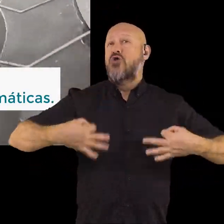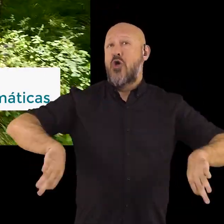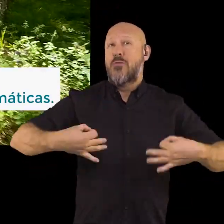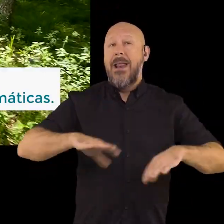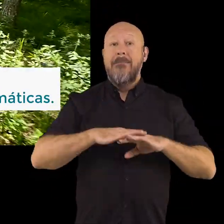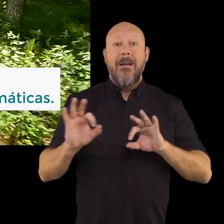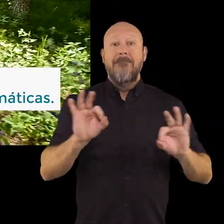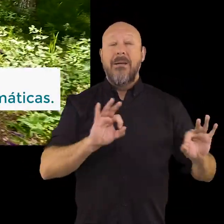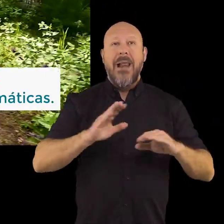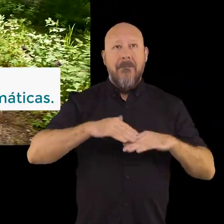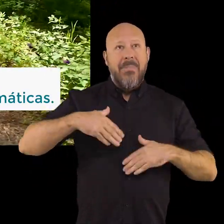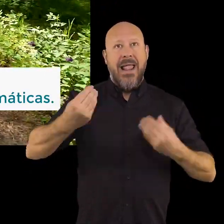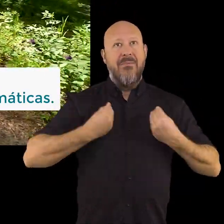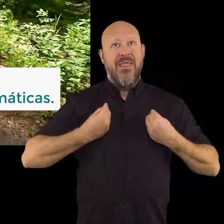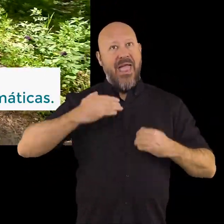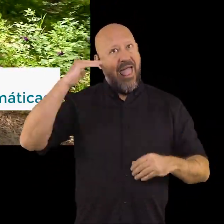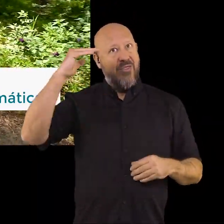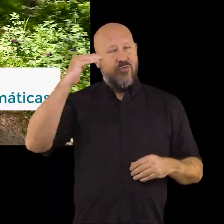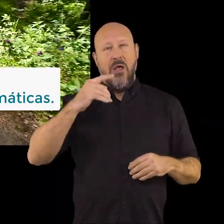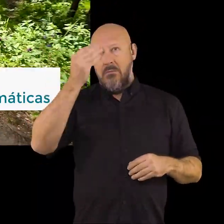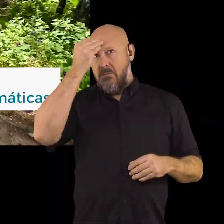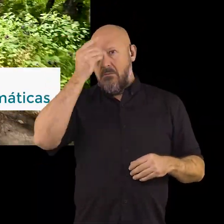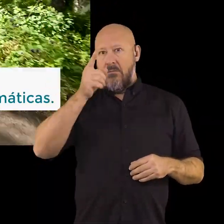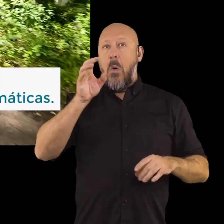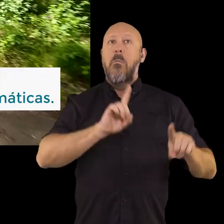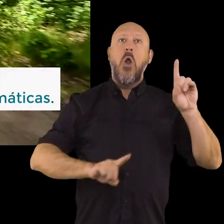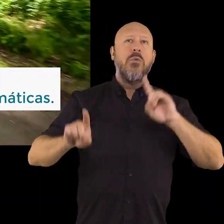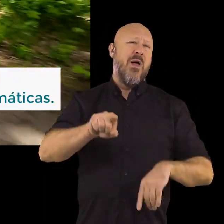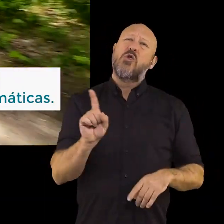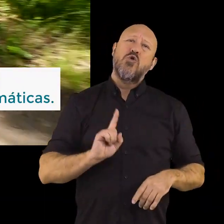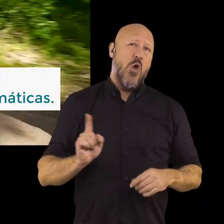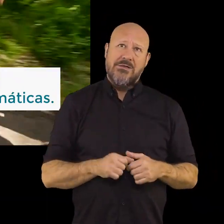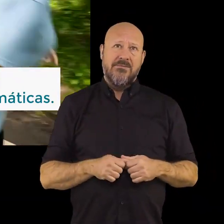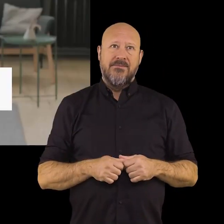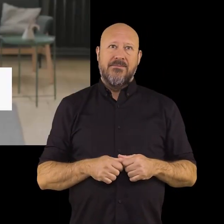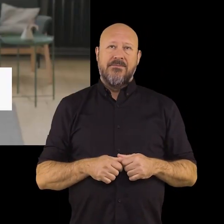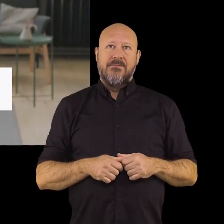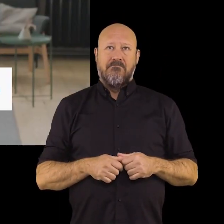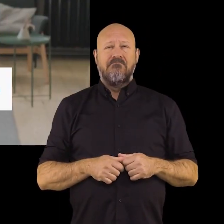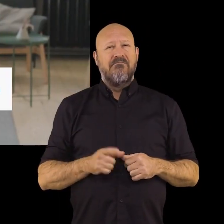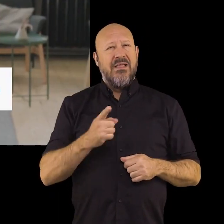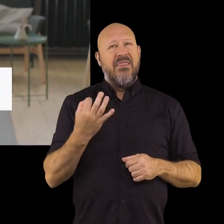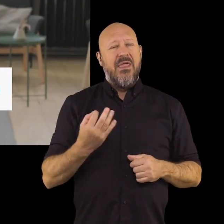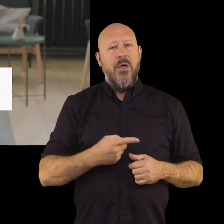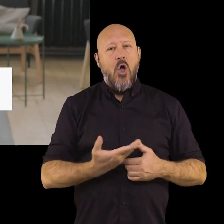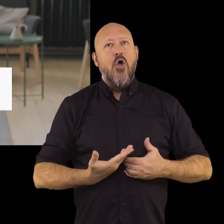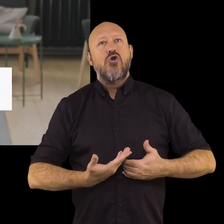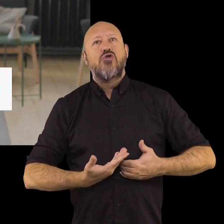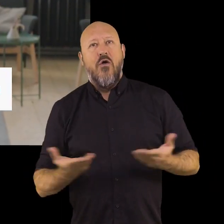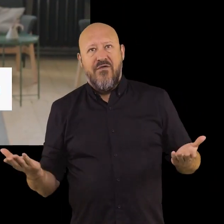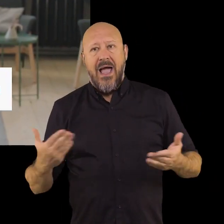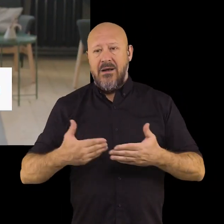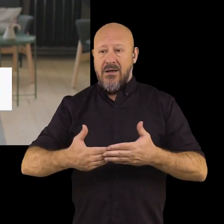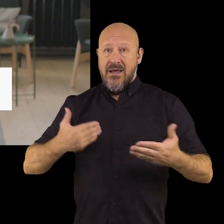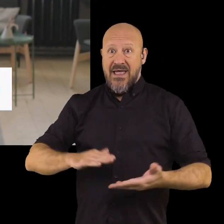normales porque preparan para la vida adulta. No hay que considerarlas problemáticas. Es necesario confiar en